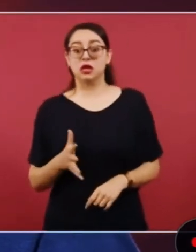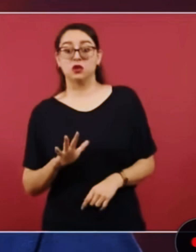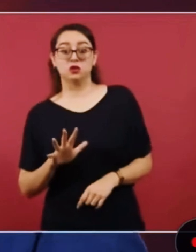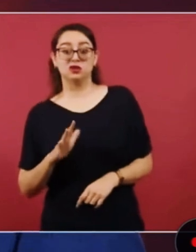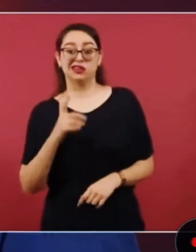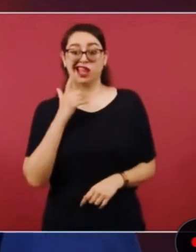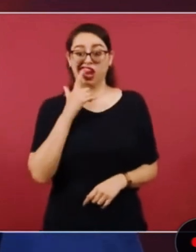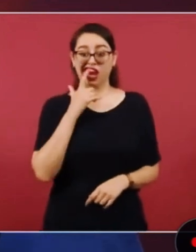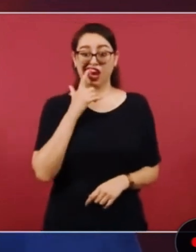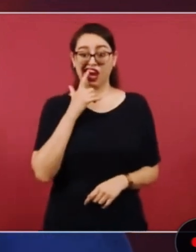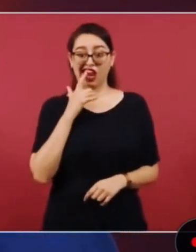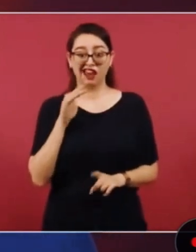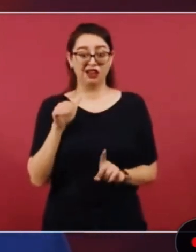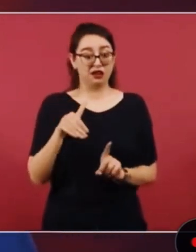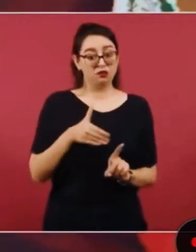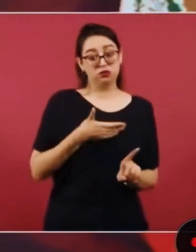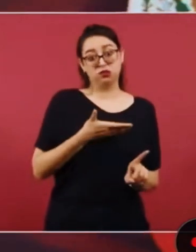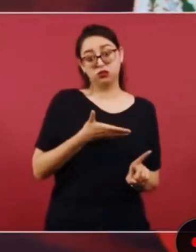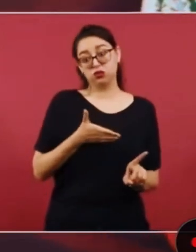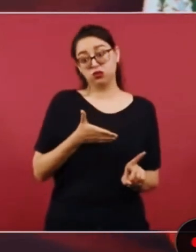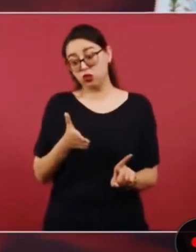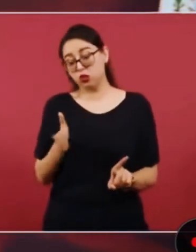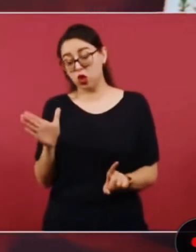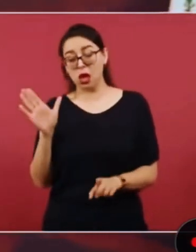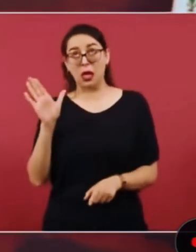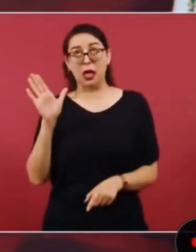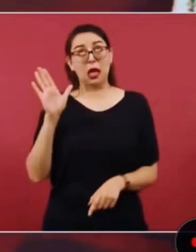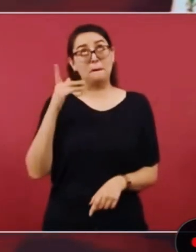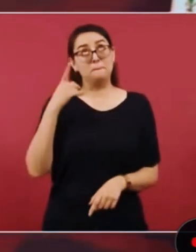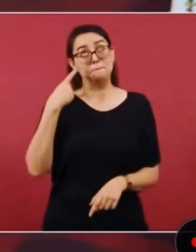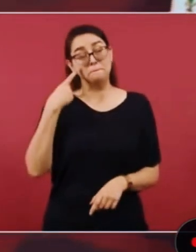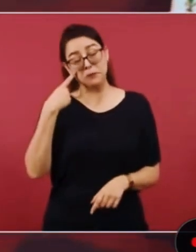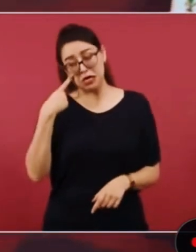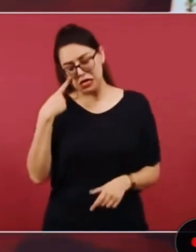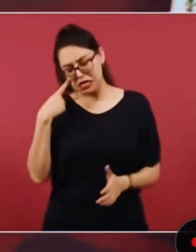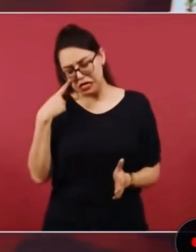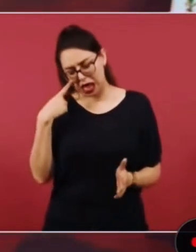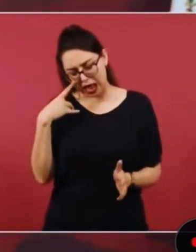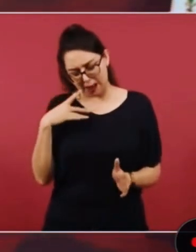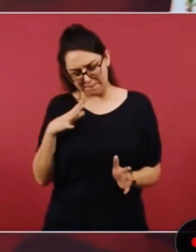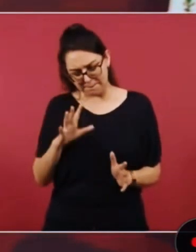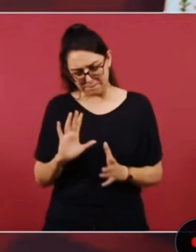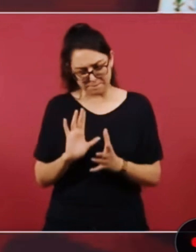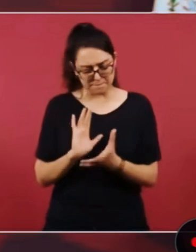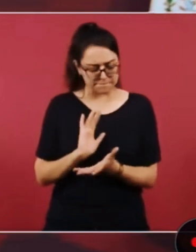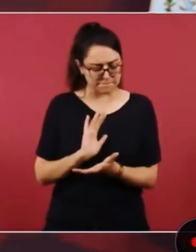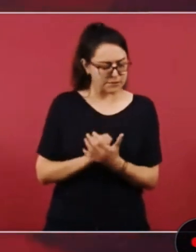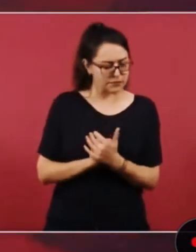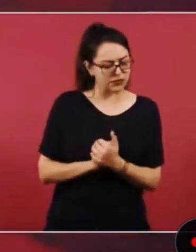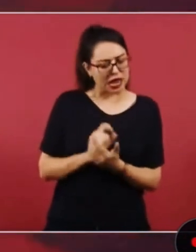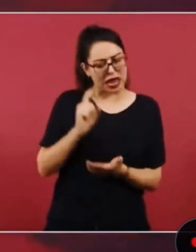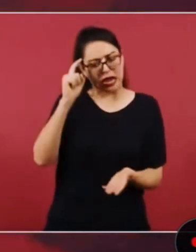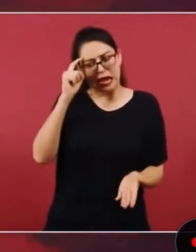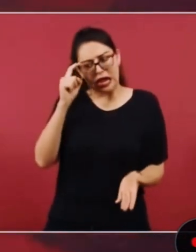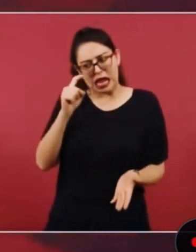mire yo creo que podría